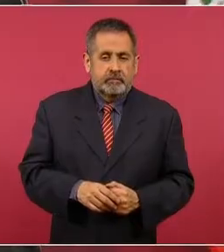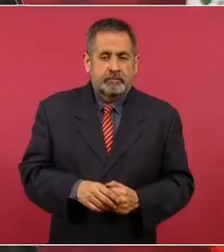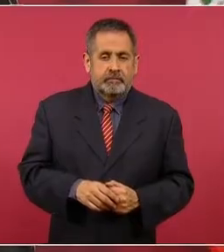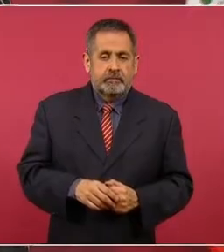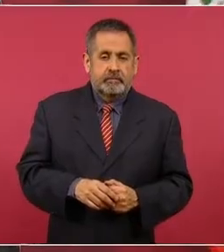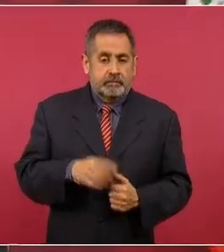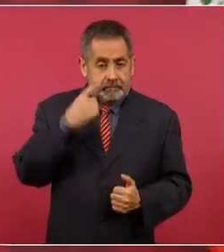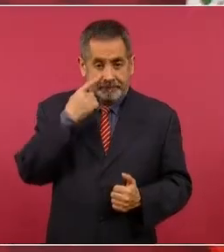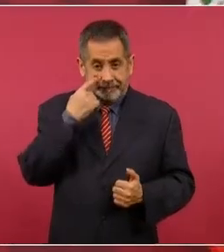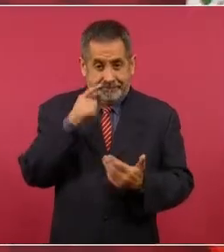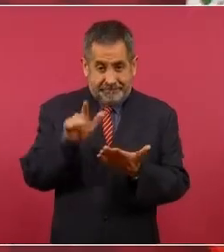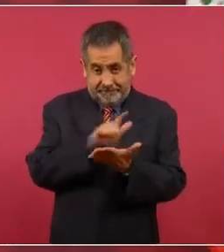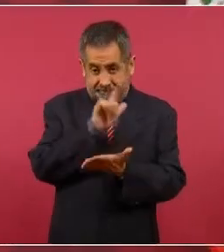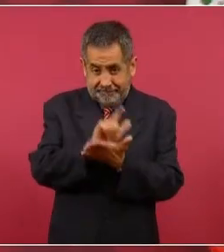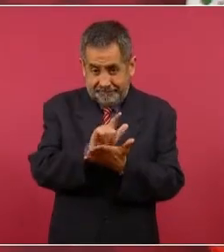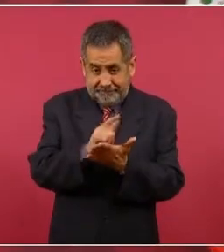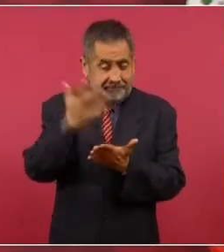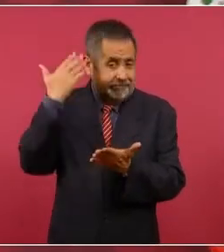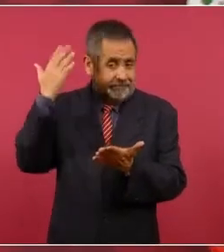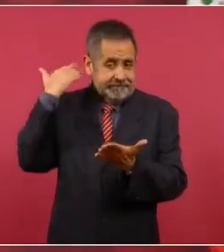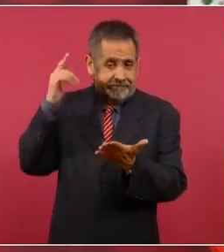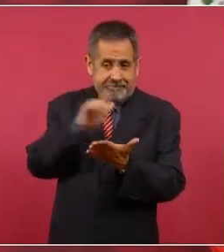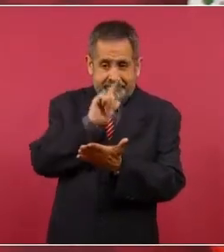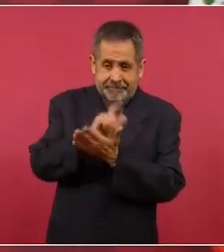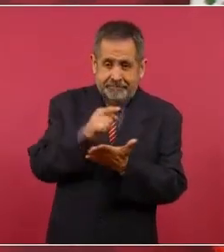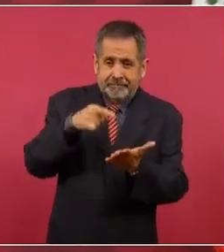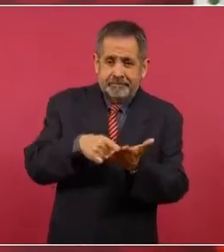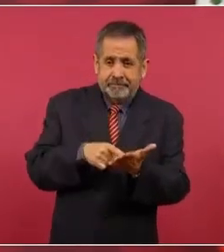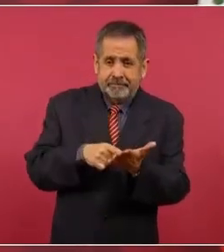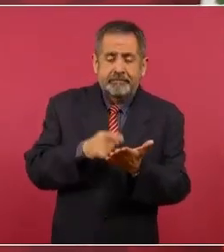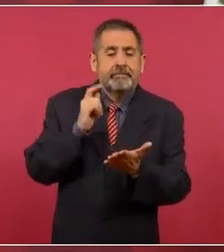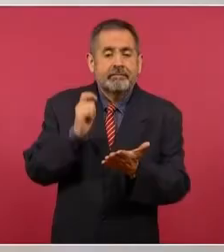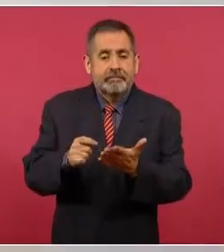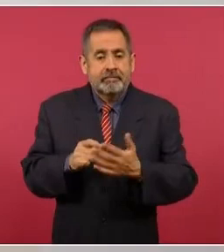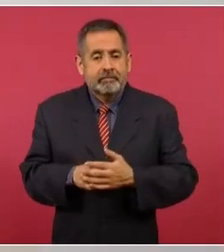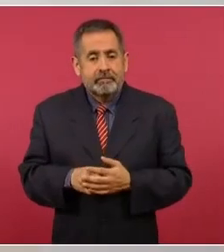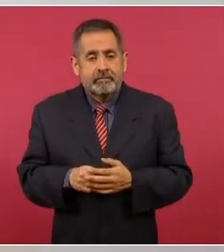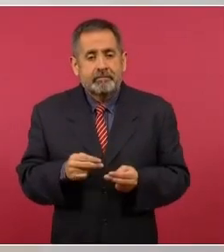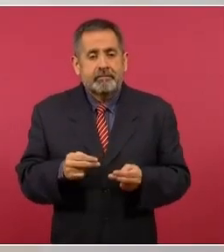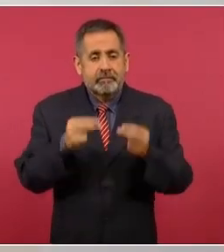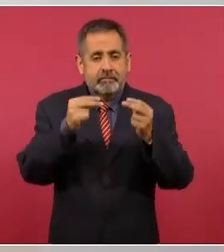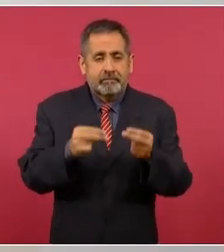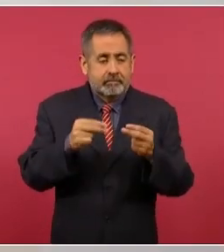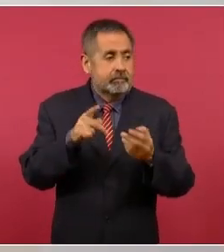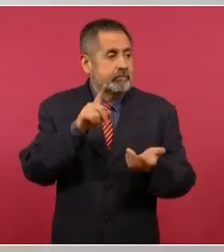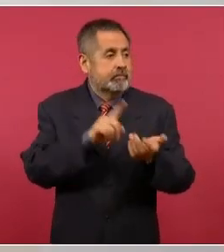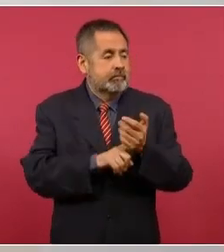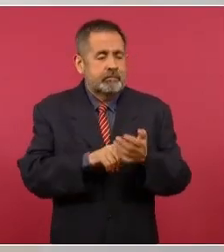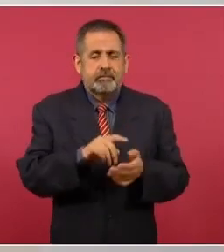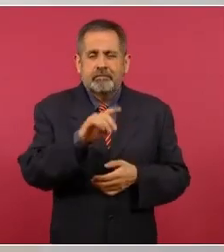en la ley estaba establecido que las operaciones que se hacían en la bolsa